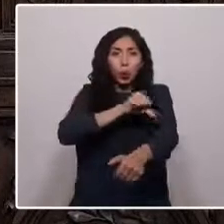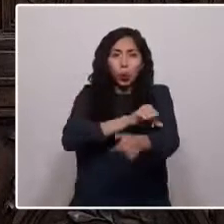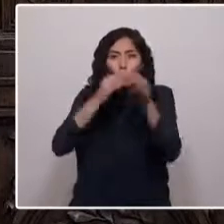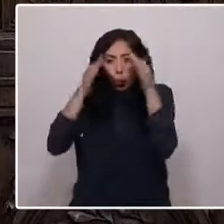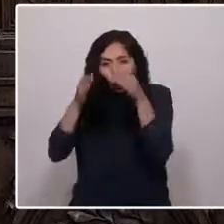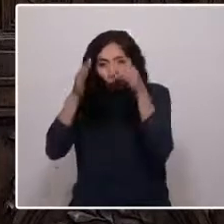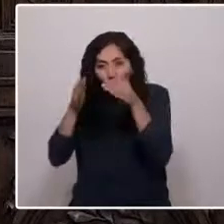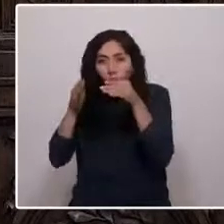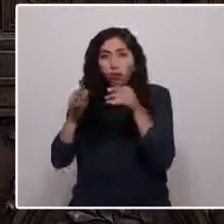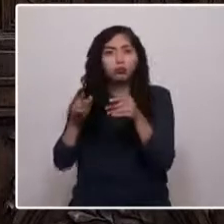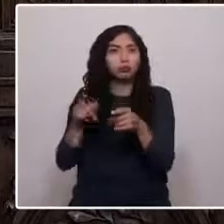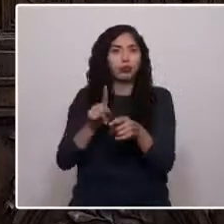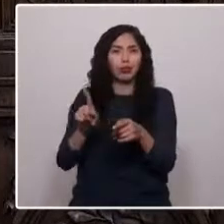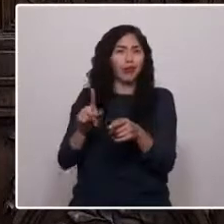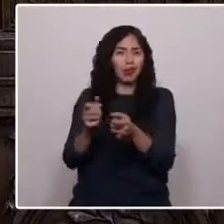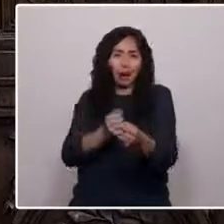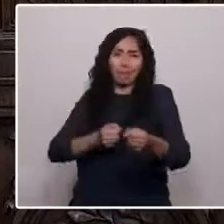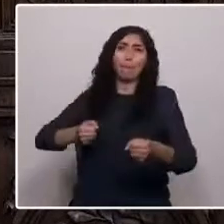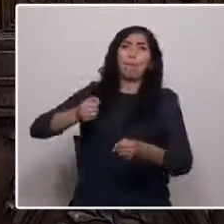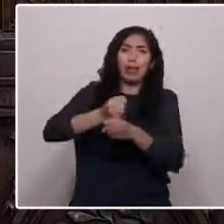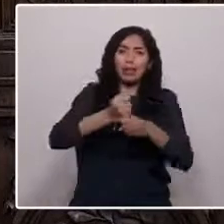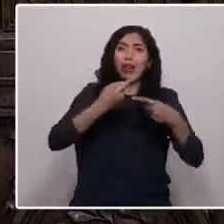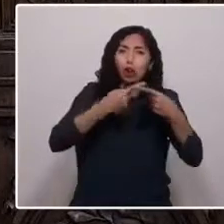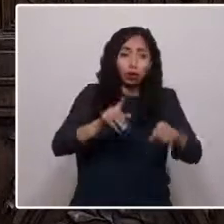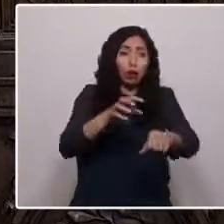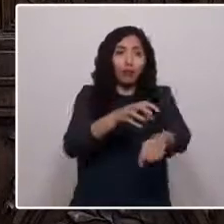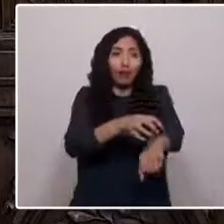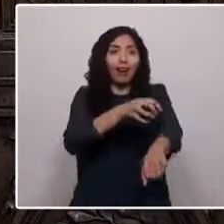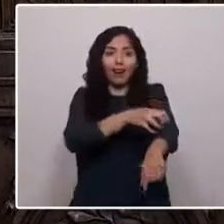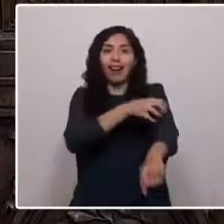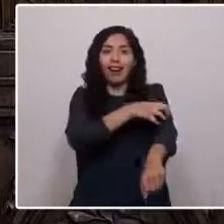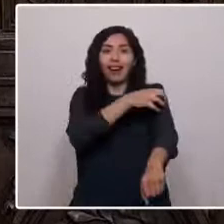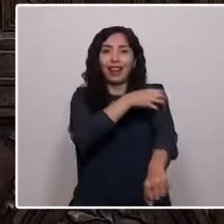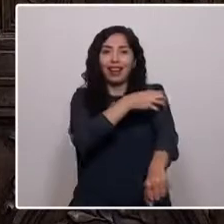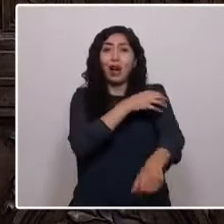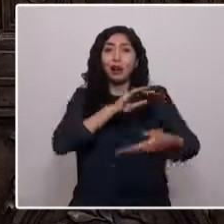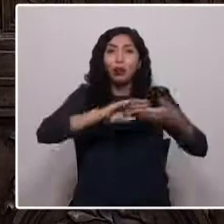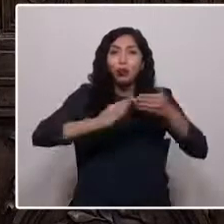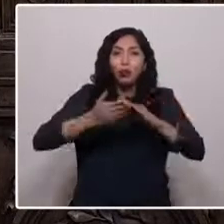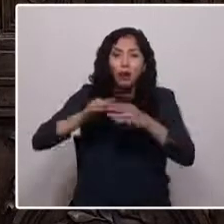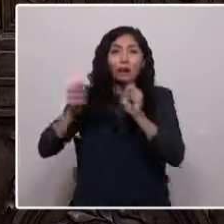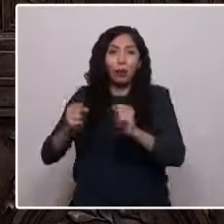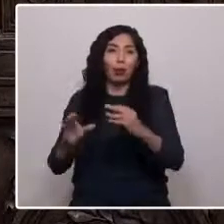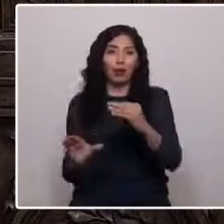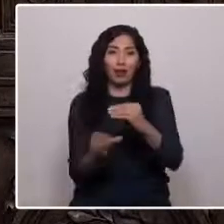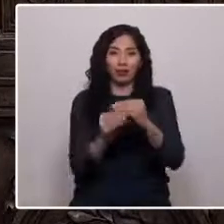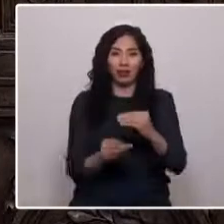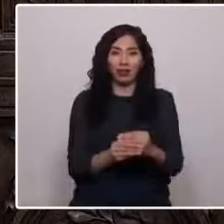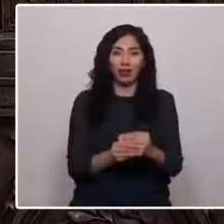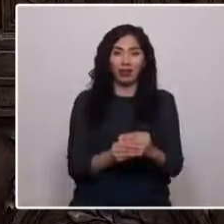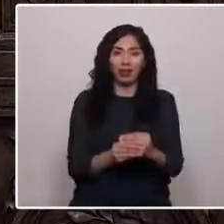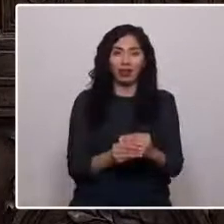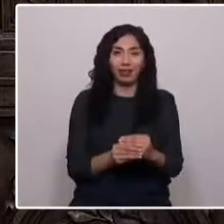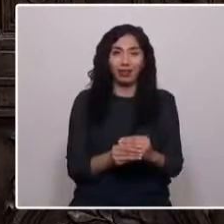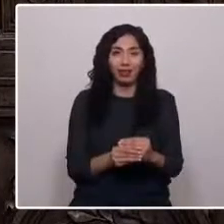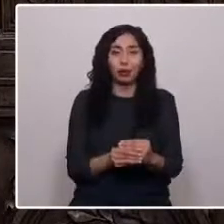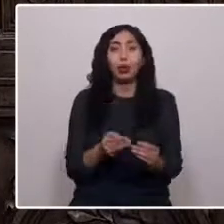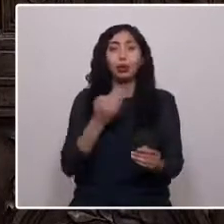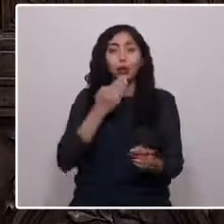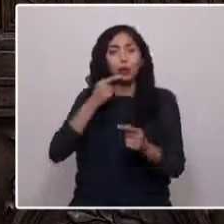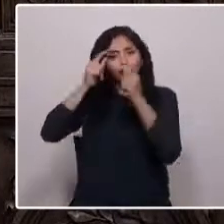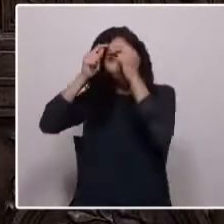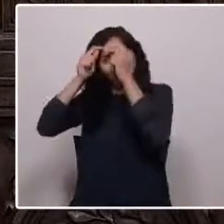reemplace por herramientas de autonomía de cada territorio, de cada comunidad. Para que desde el reconocimiento y